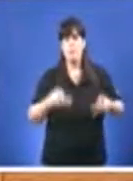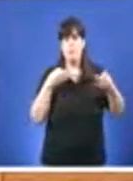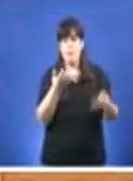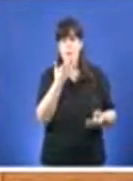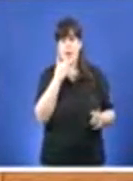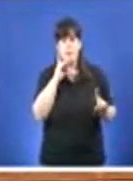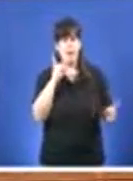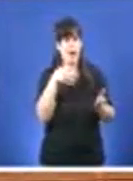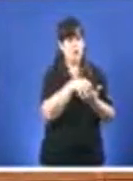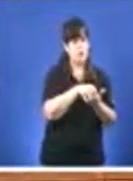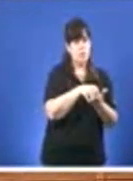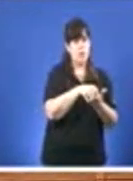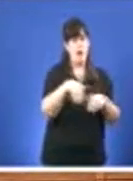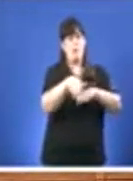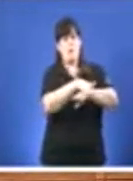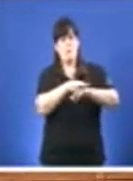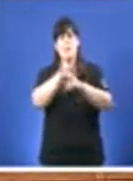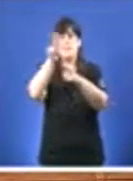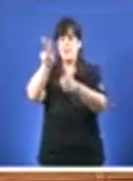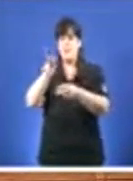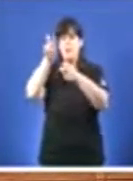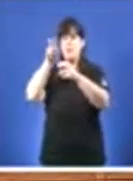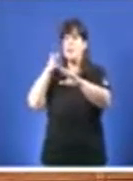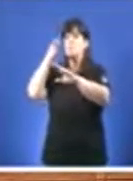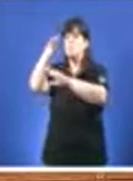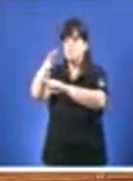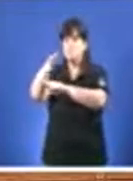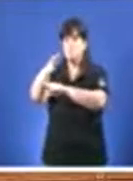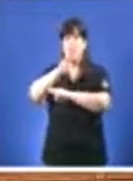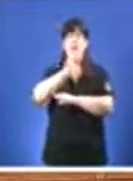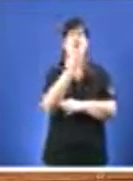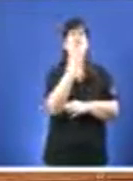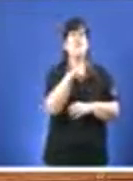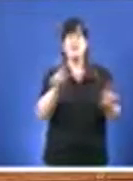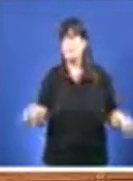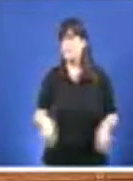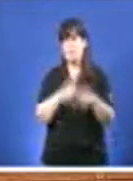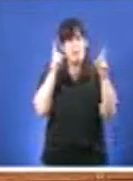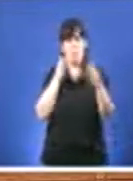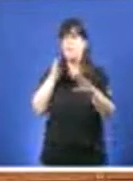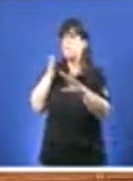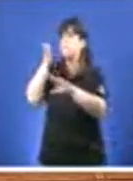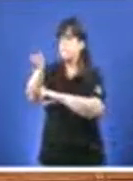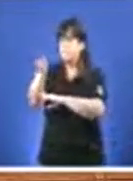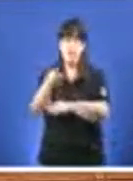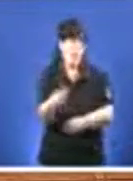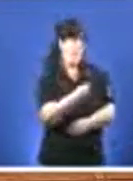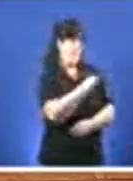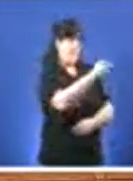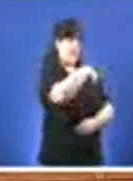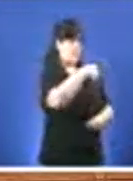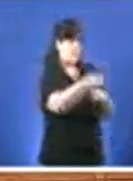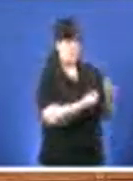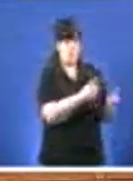Ministerio Fiscal afecte a quen afecte e se trate de quen se trate. Lamento, señoría, que vostedes non o fixeron. Moito grazo, señoría.